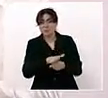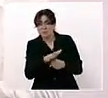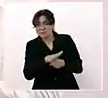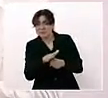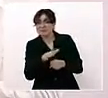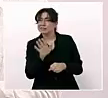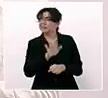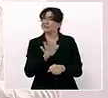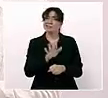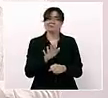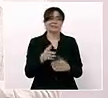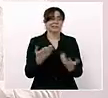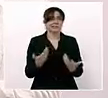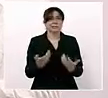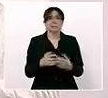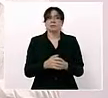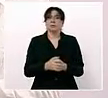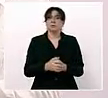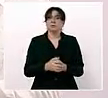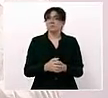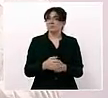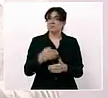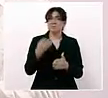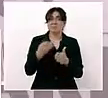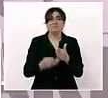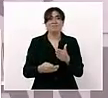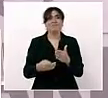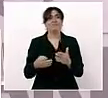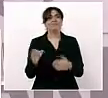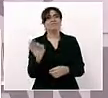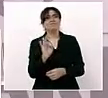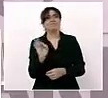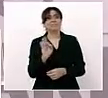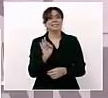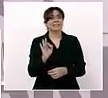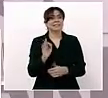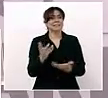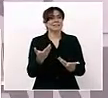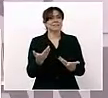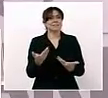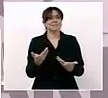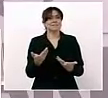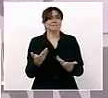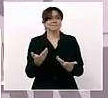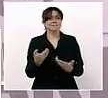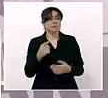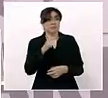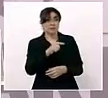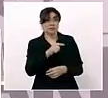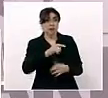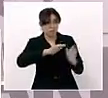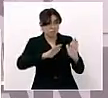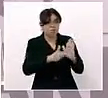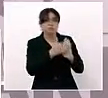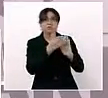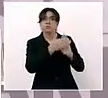económico. que teníamos que ocuparnos de la rehabilitación.